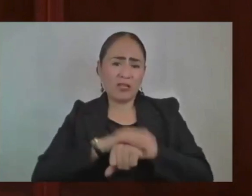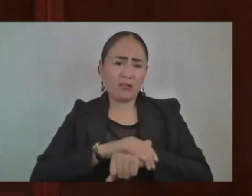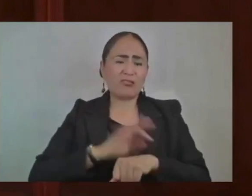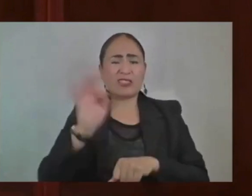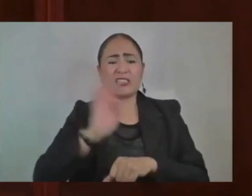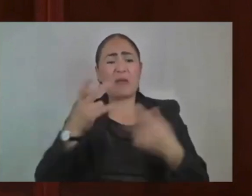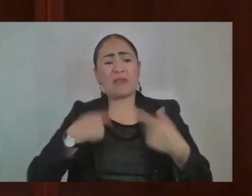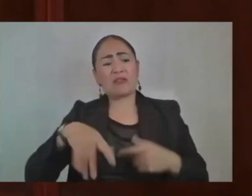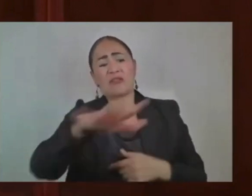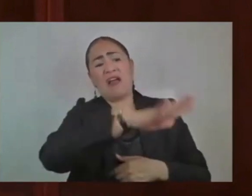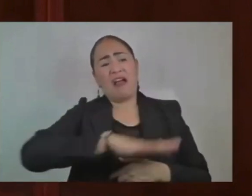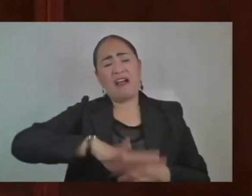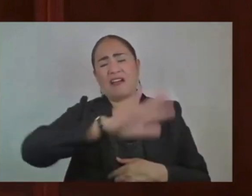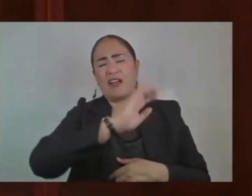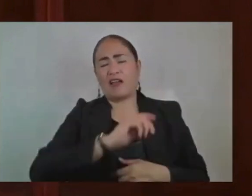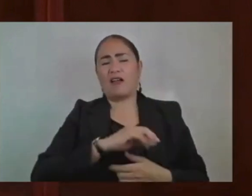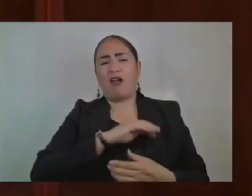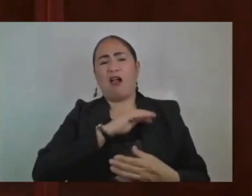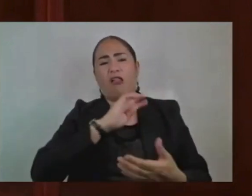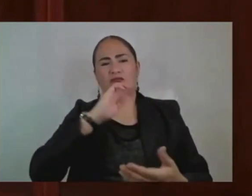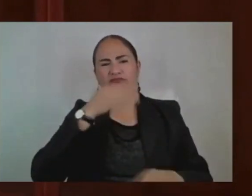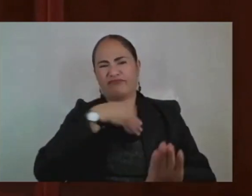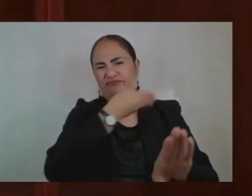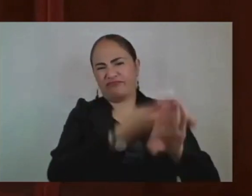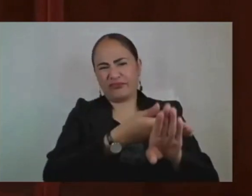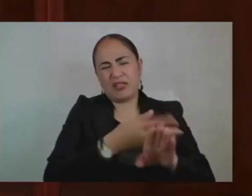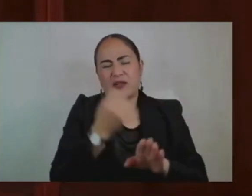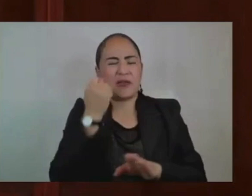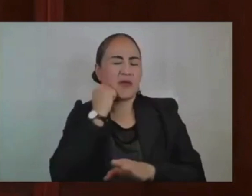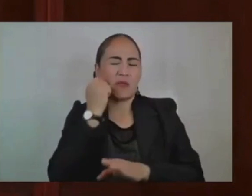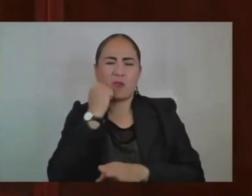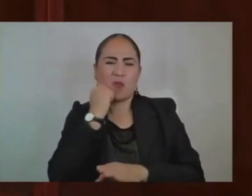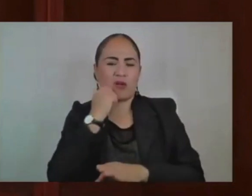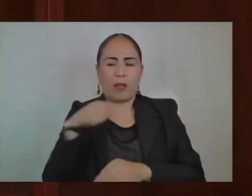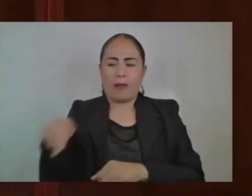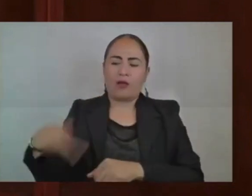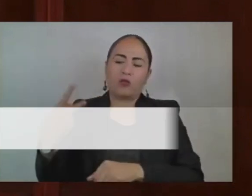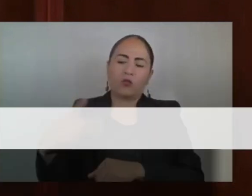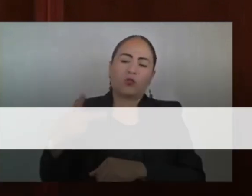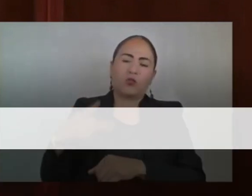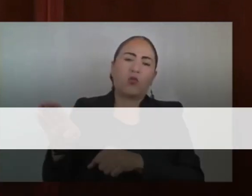casi se arman los golpes en la legislatura mexiquense este 17 de febrero.